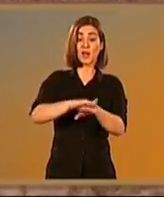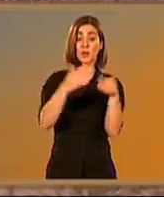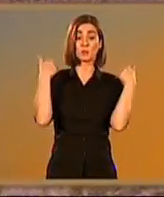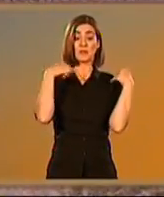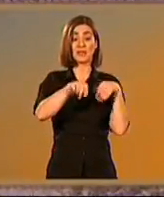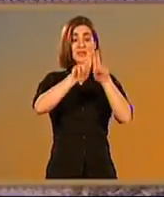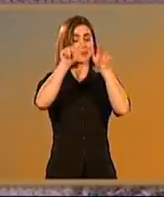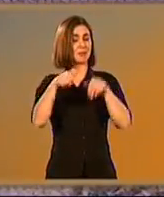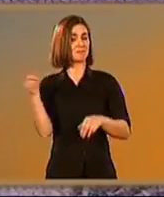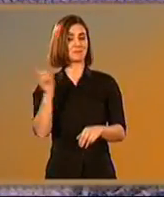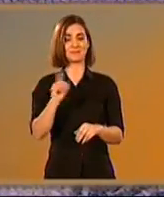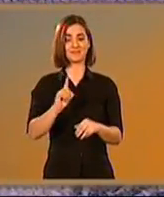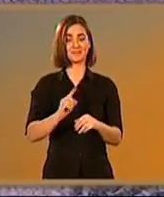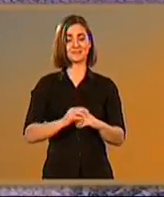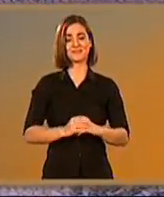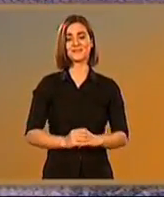responsabilidad.